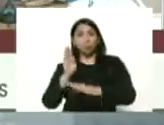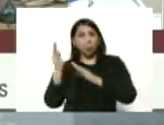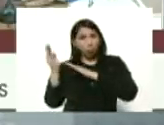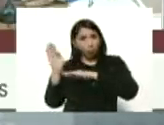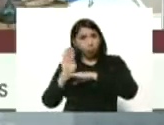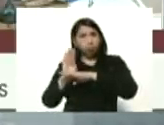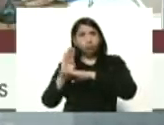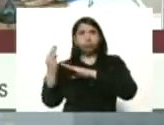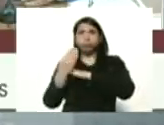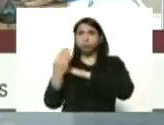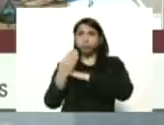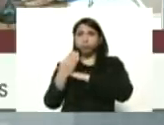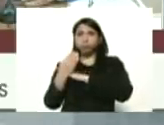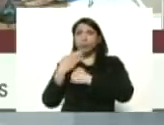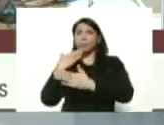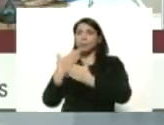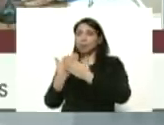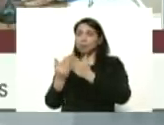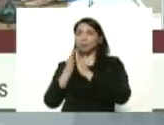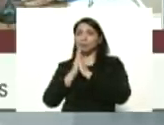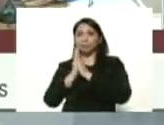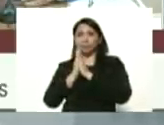y le pido